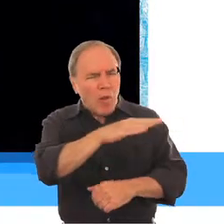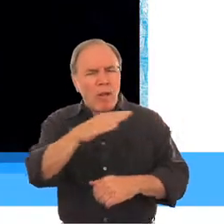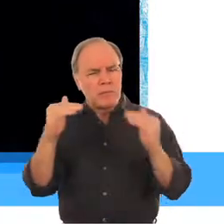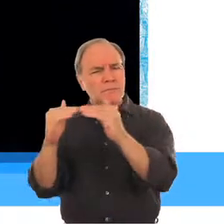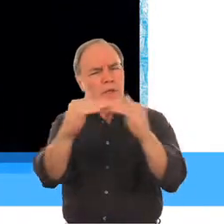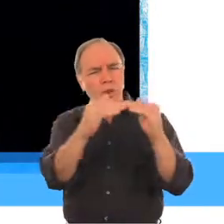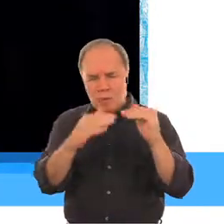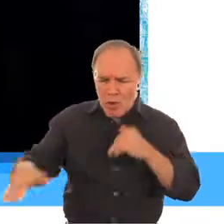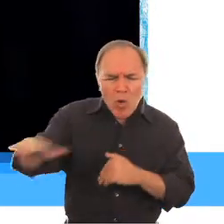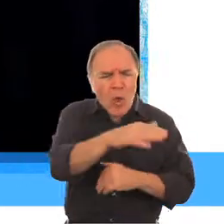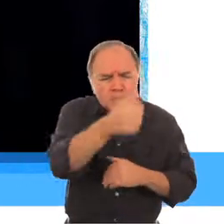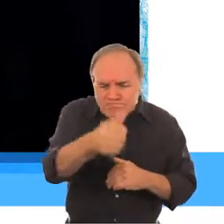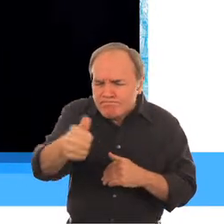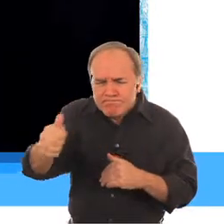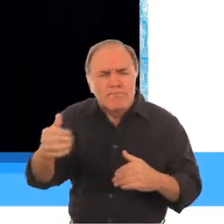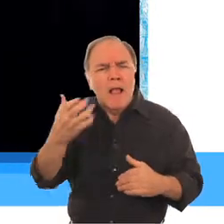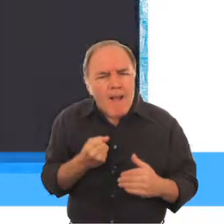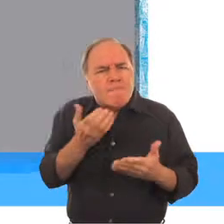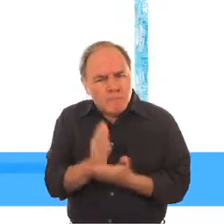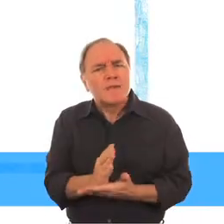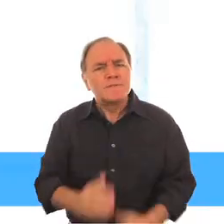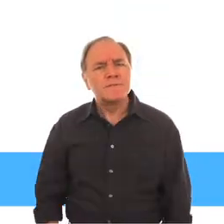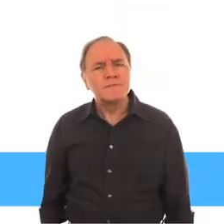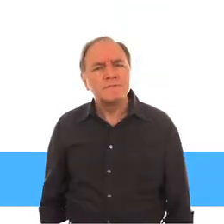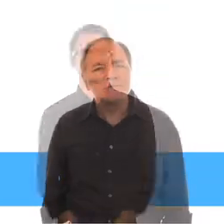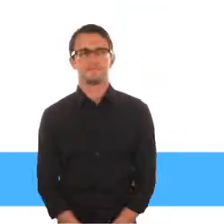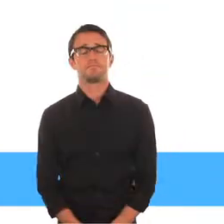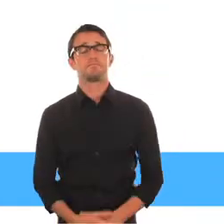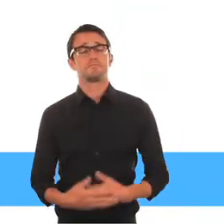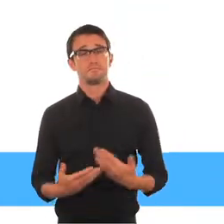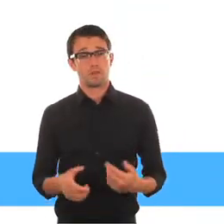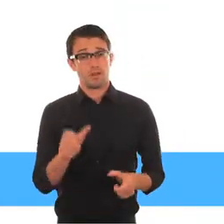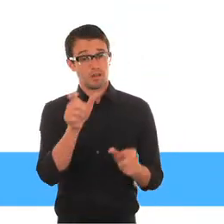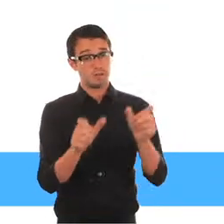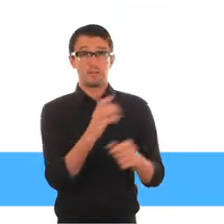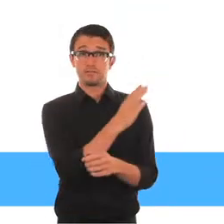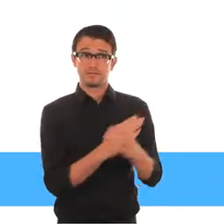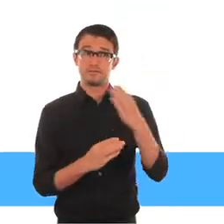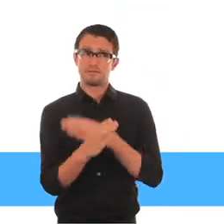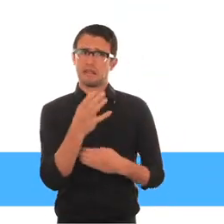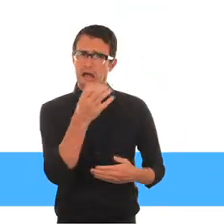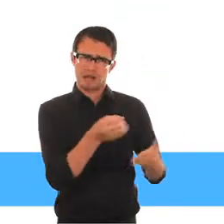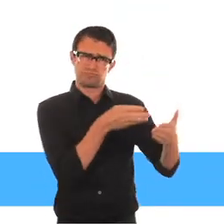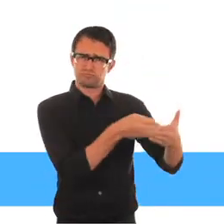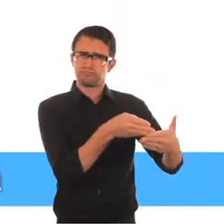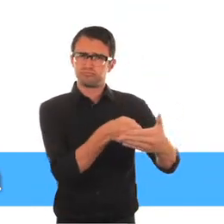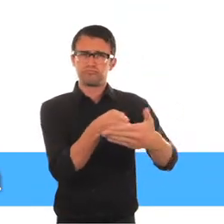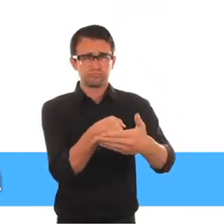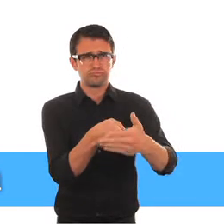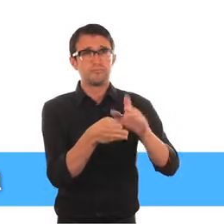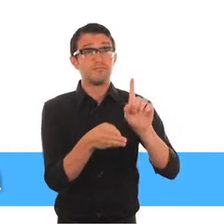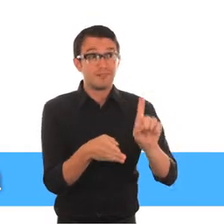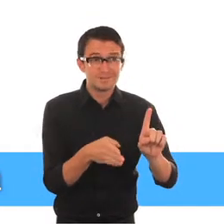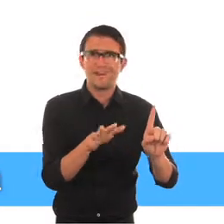somos iguales a cualquier ser humano y tenemos los mismos derechos. Dejando de lado a las personas con discapacidad, otras personas también